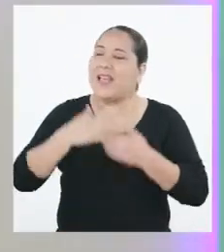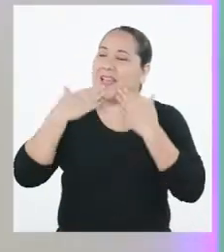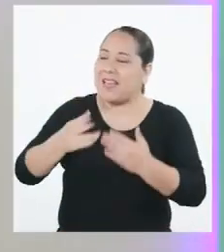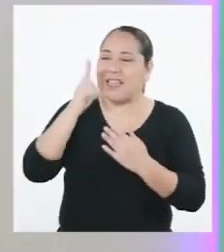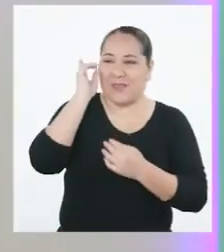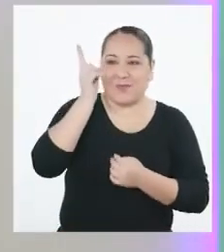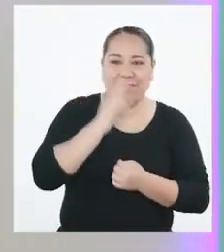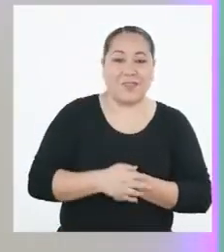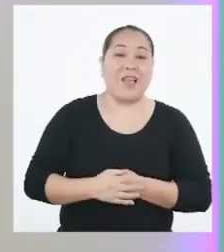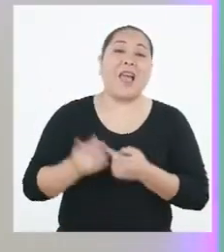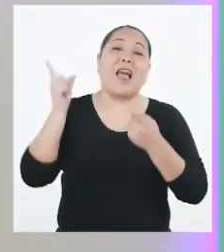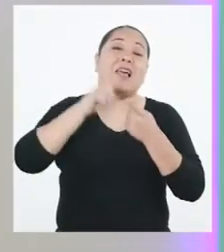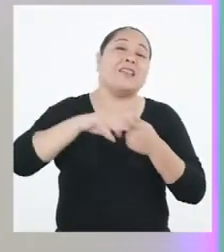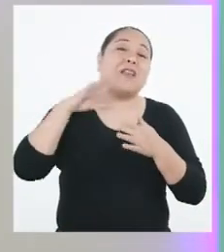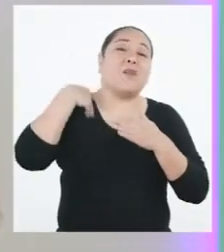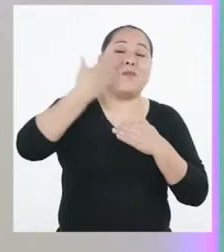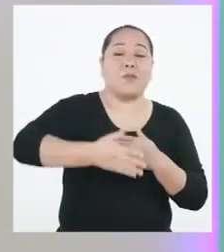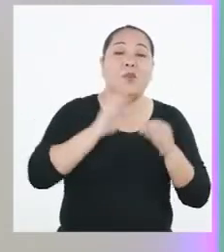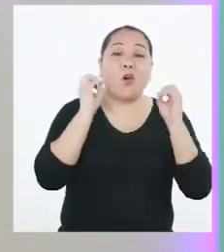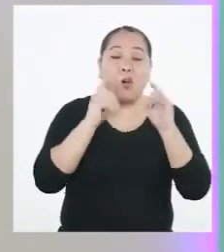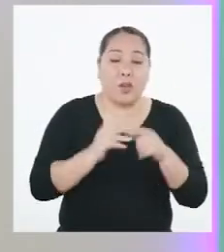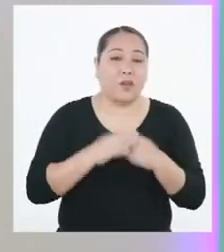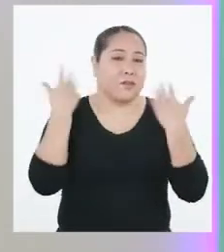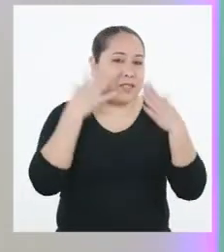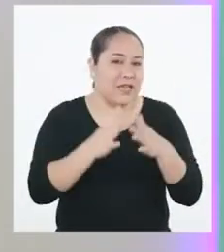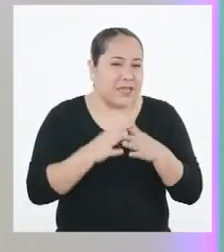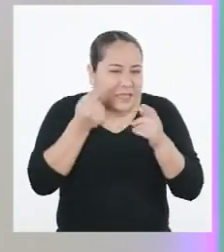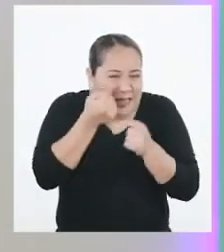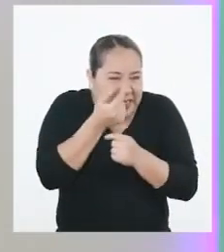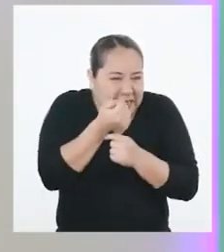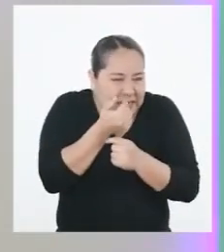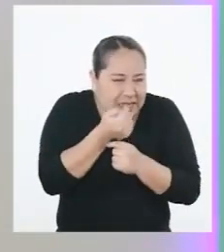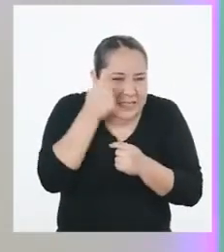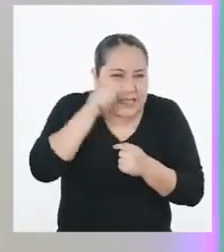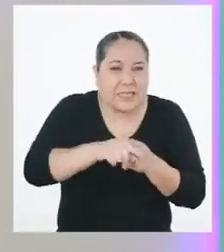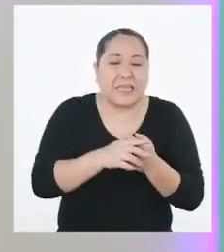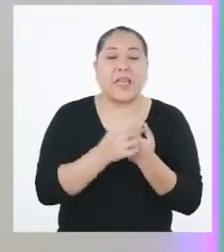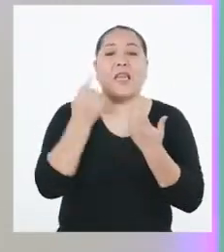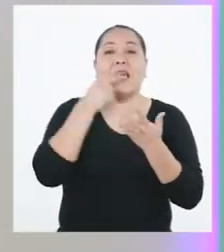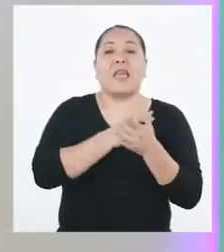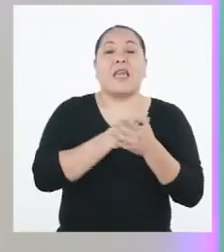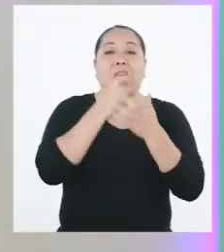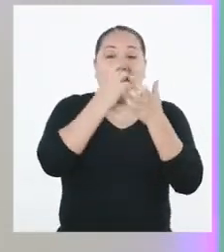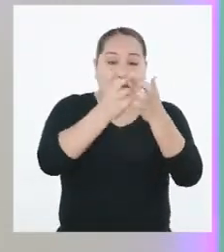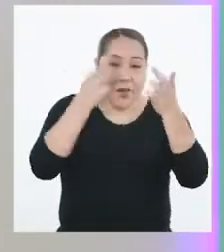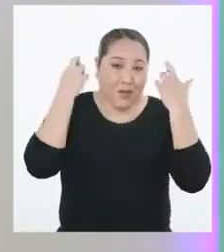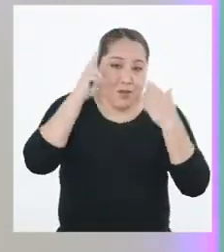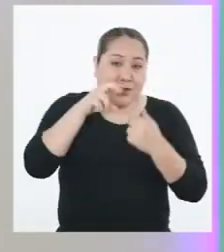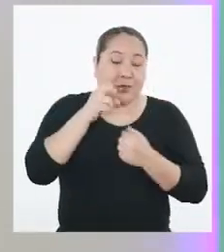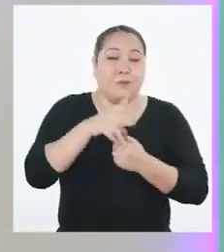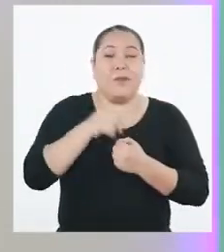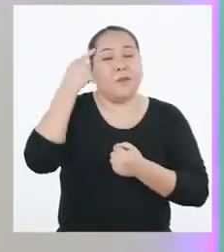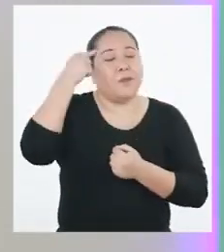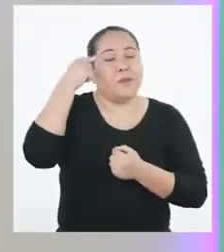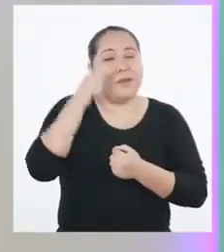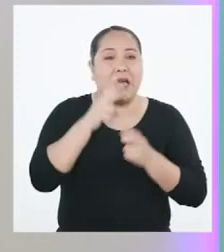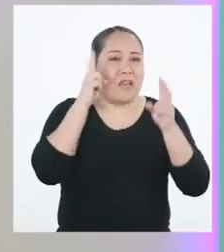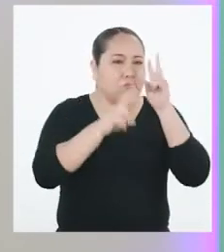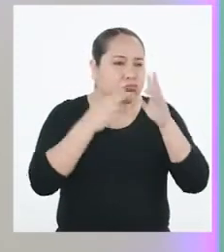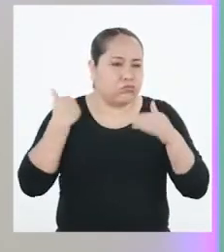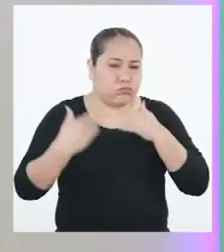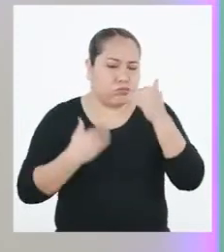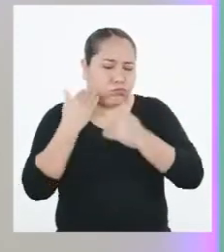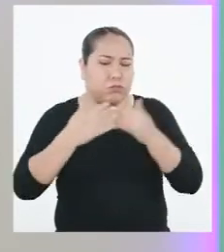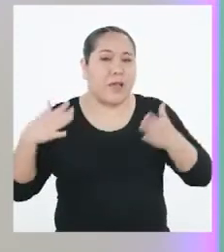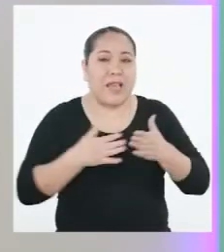Gracias, profesora, y hasta la próxima. Bueno, ya casi, casi llegamos al final, Promo 2021. ¿Qué les parece si vemos lo que hemos